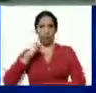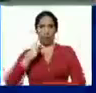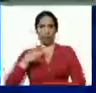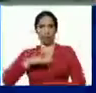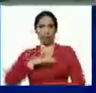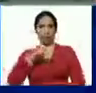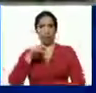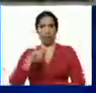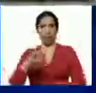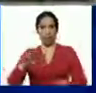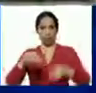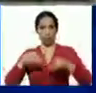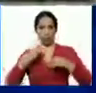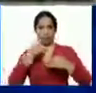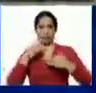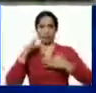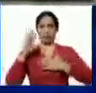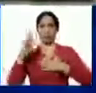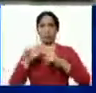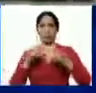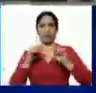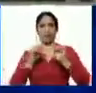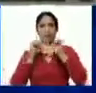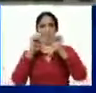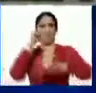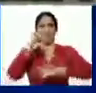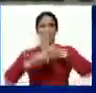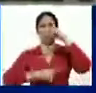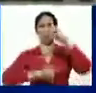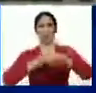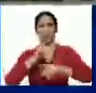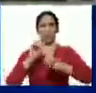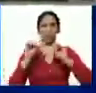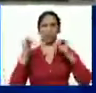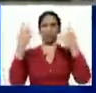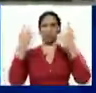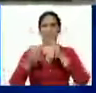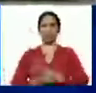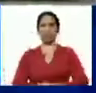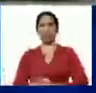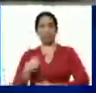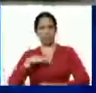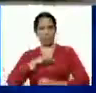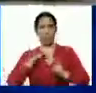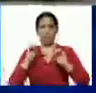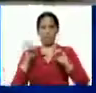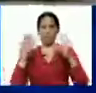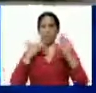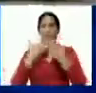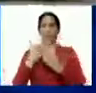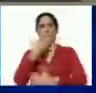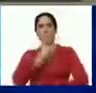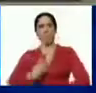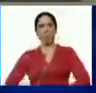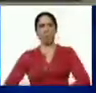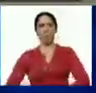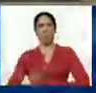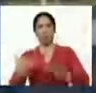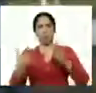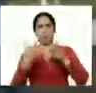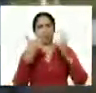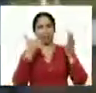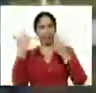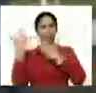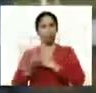nosotros asumiendo el compromiso para seguir produciendo producir es vencer y estamos venciendo gracias presidente adelante